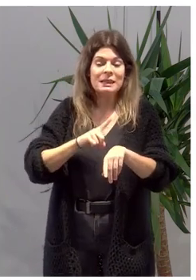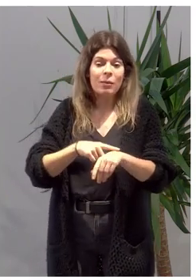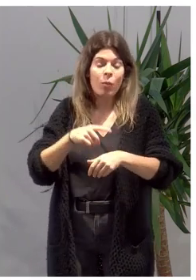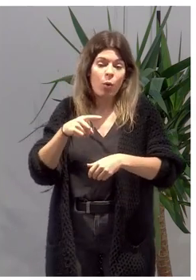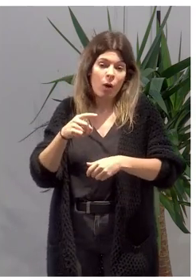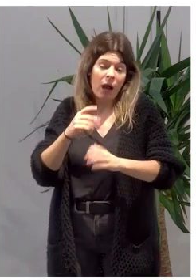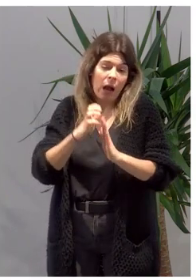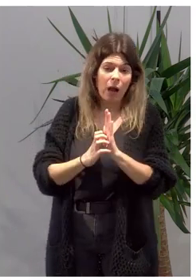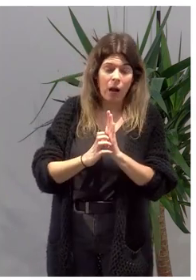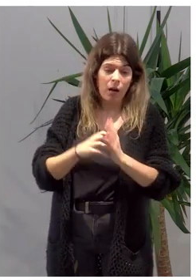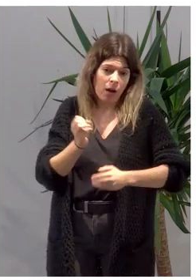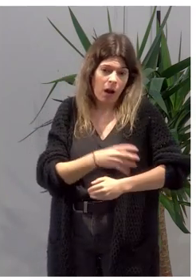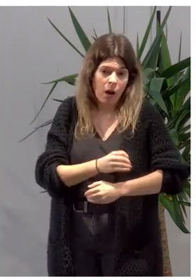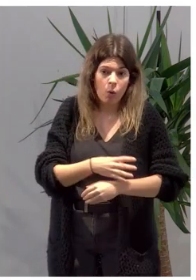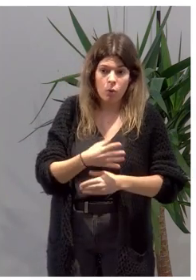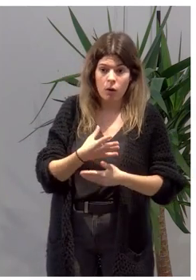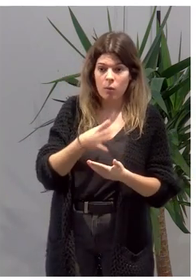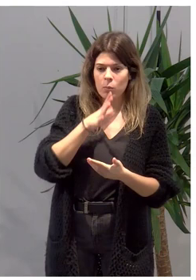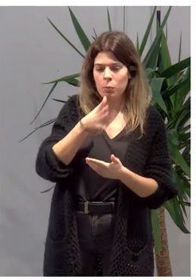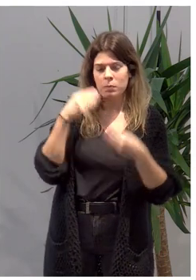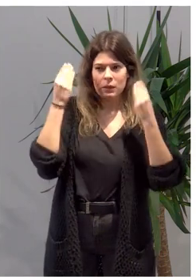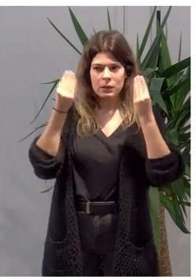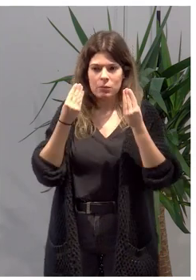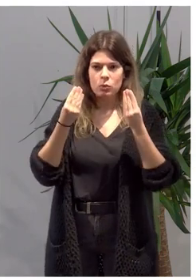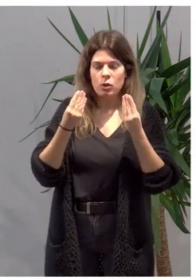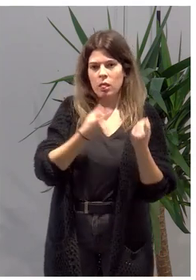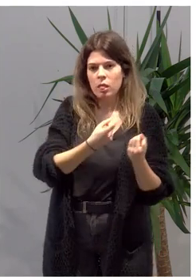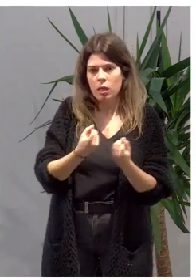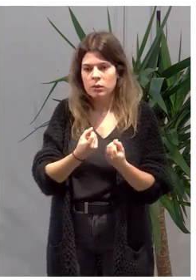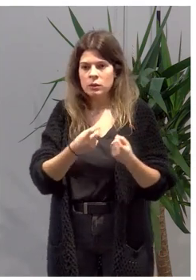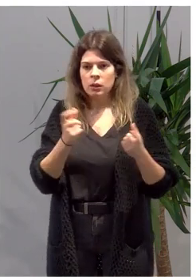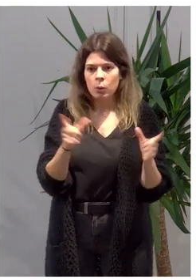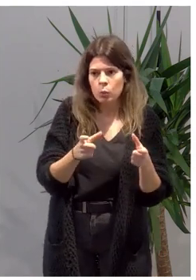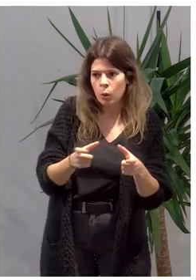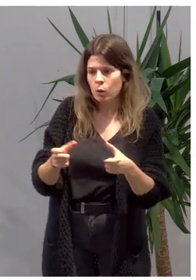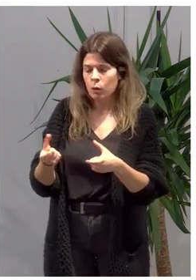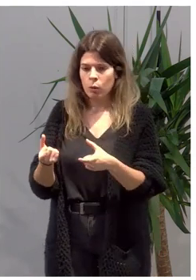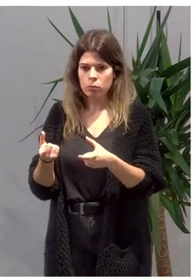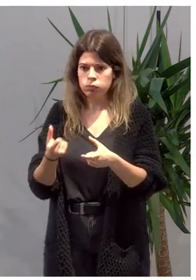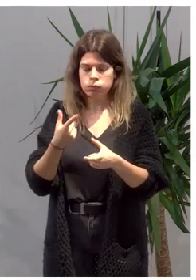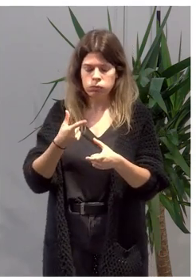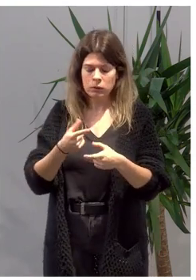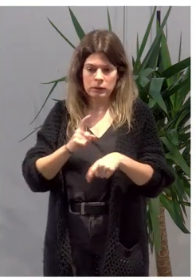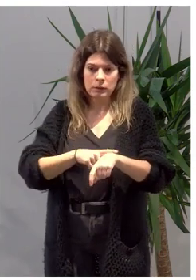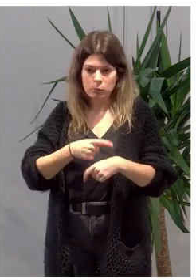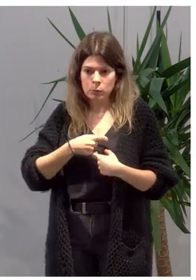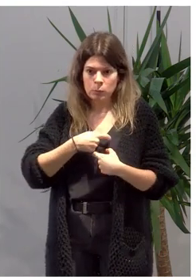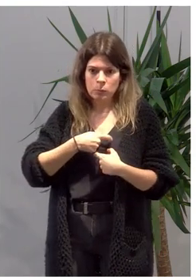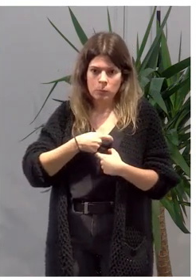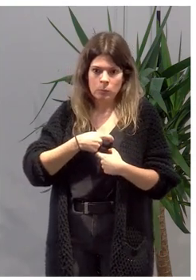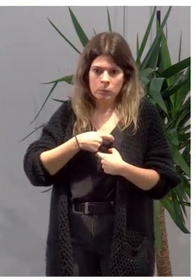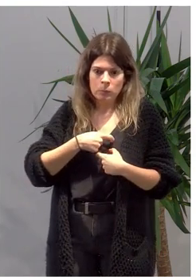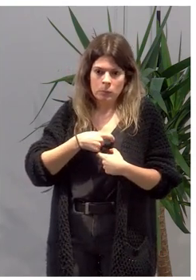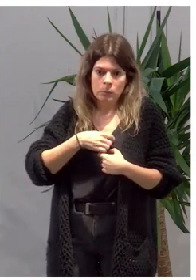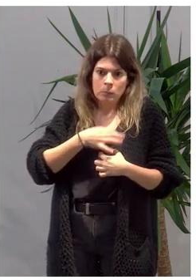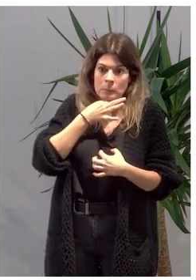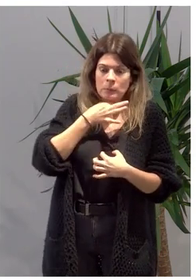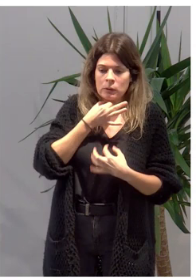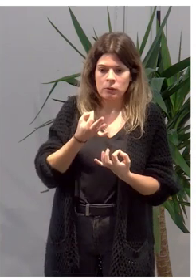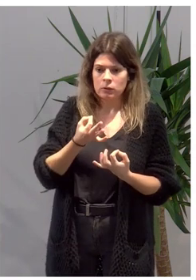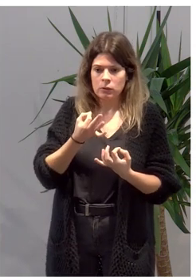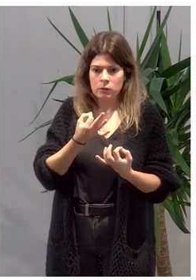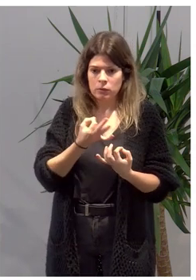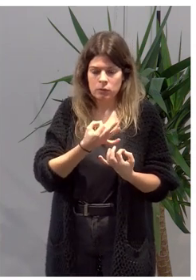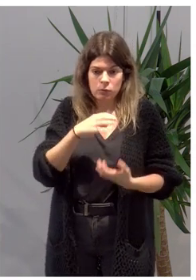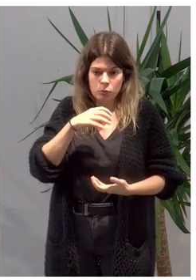tenemos que desarrollar un trabajo en red, estamos pensando en que tenemos que hacer muchas reuniones y que verdaderamente no tenemos el tiempo, ¿no? Y la disponibilidad suficiente